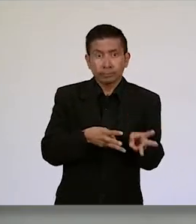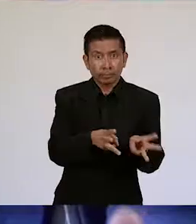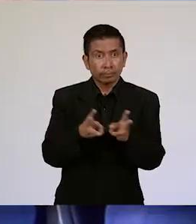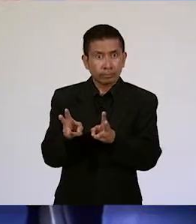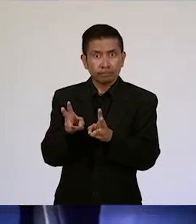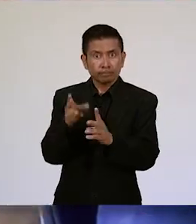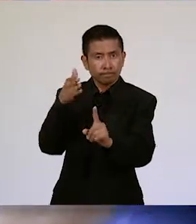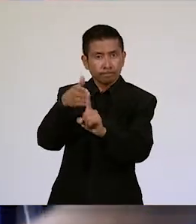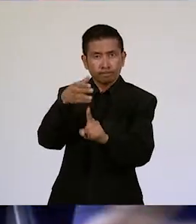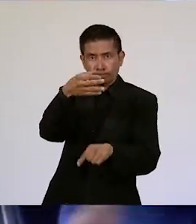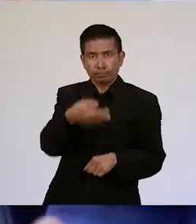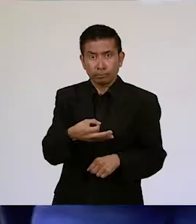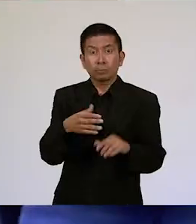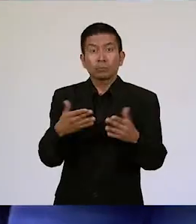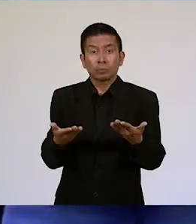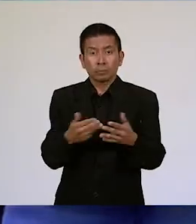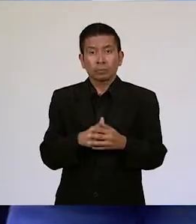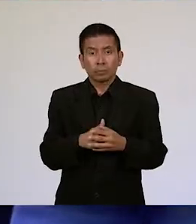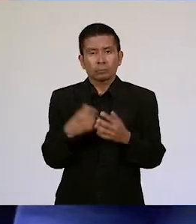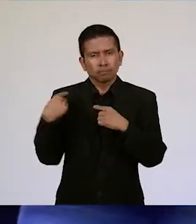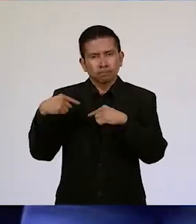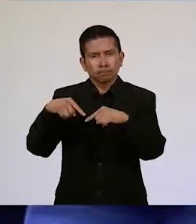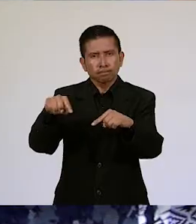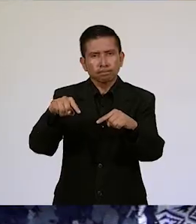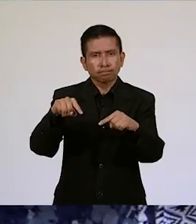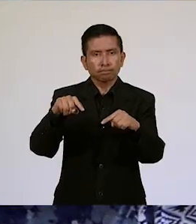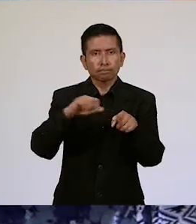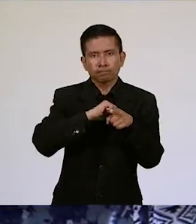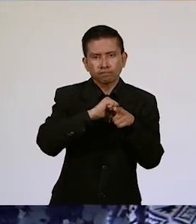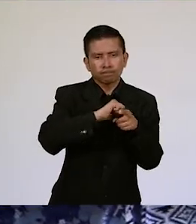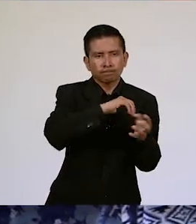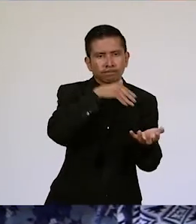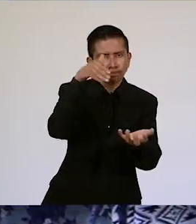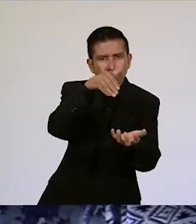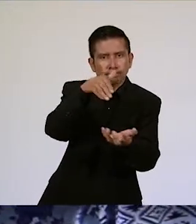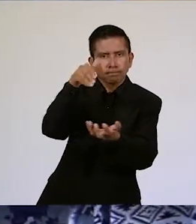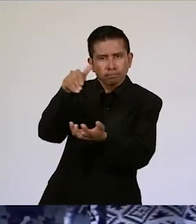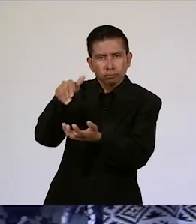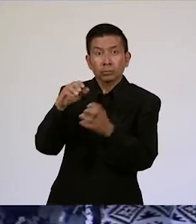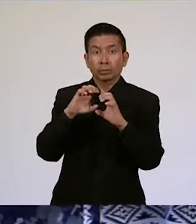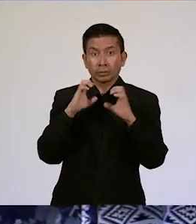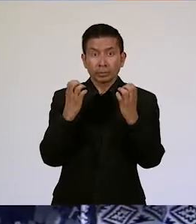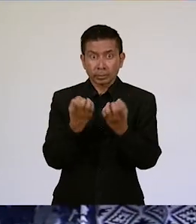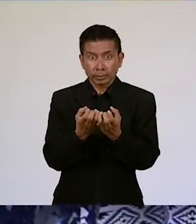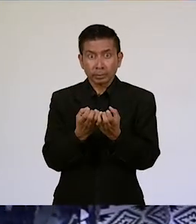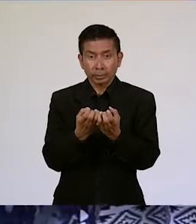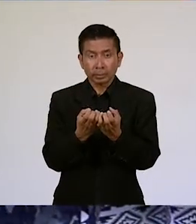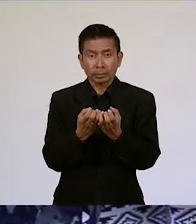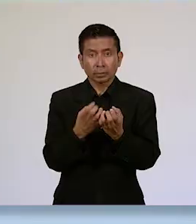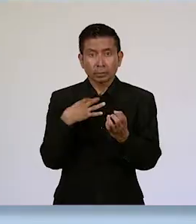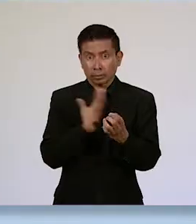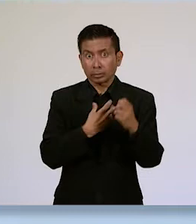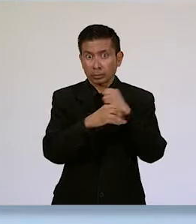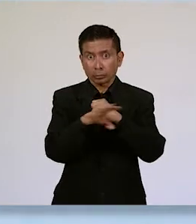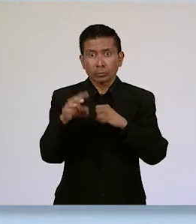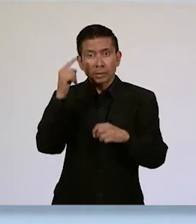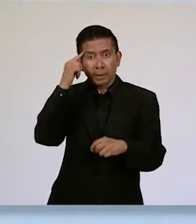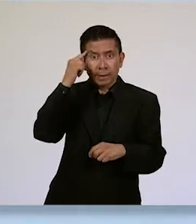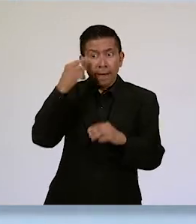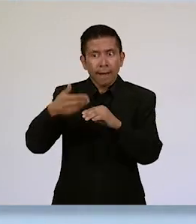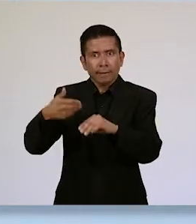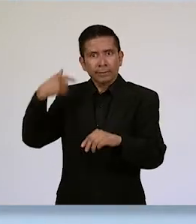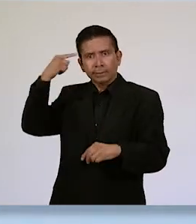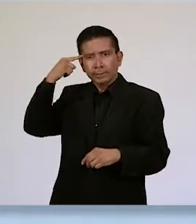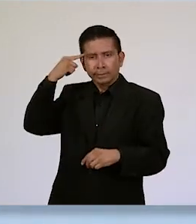metodológico para llevar adelante el desarrollo de las capacitaciones. Estos cursos también parten de hacer un análisis de